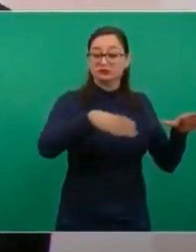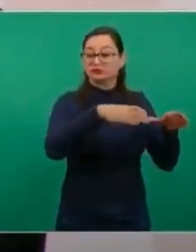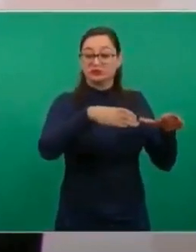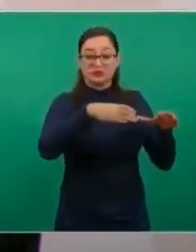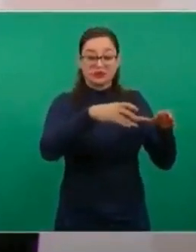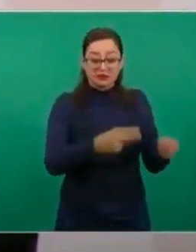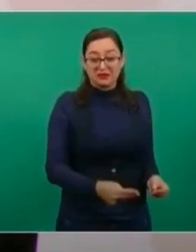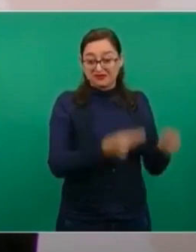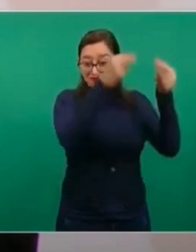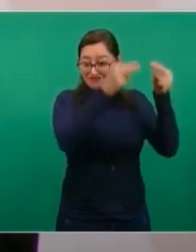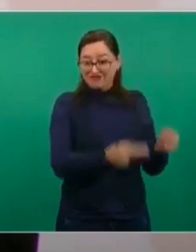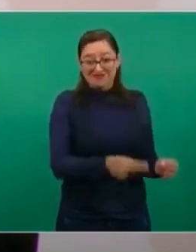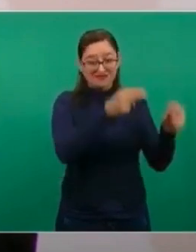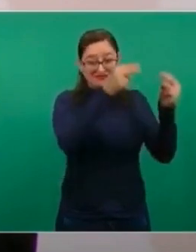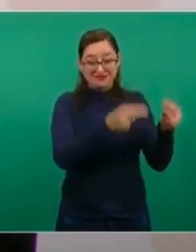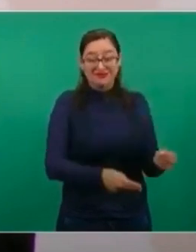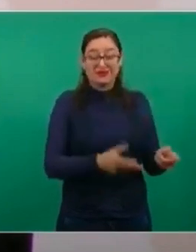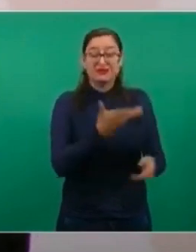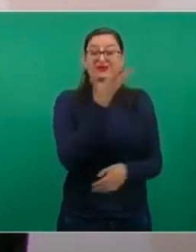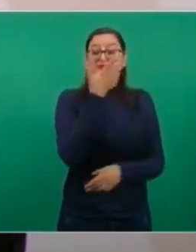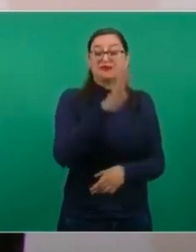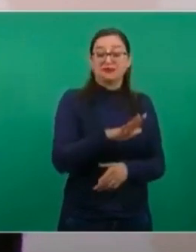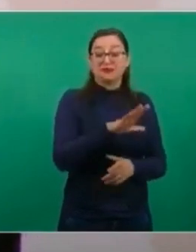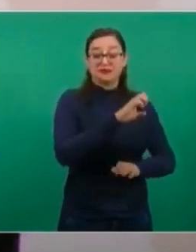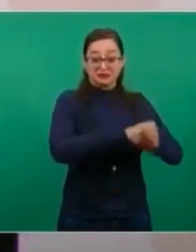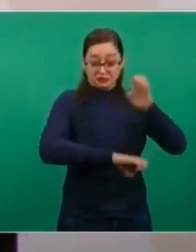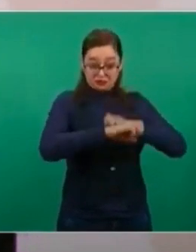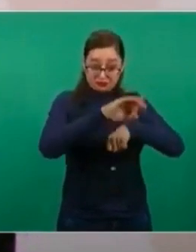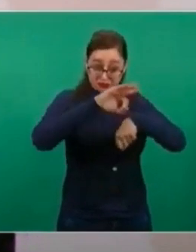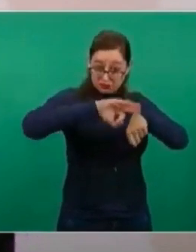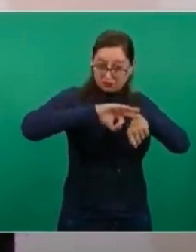farmacéuticas, distribuidoras,